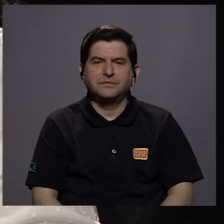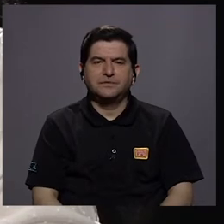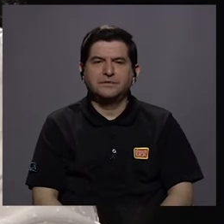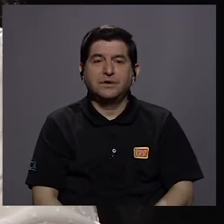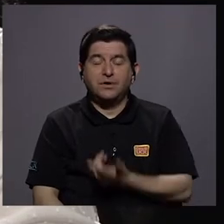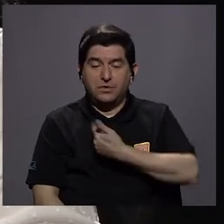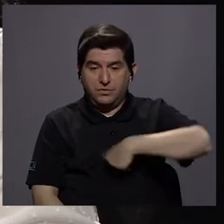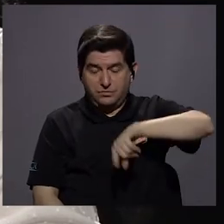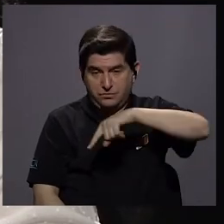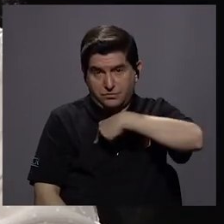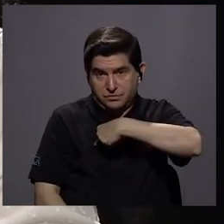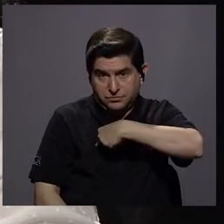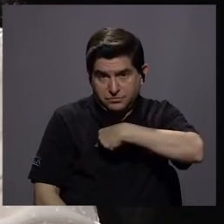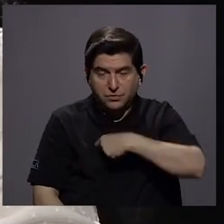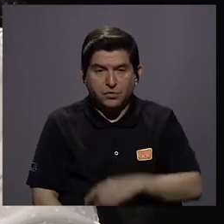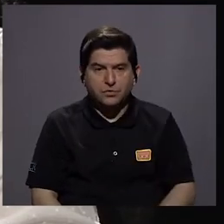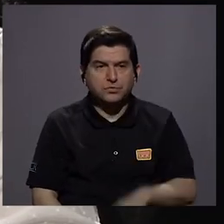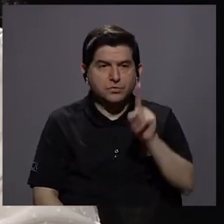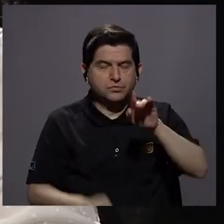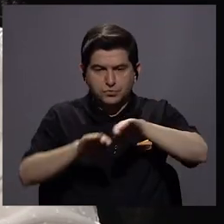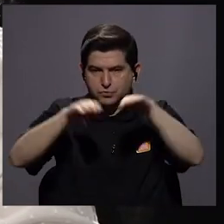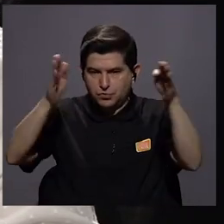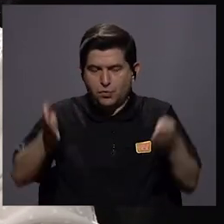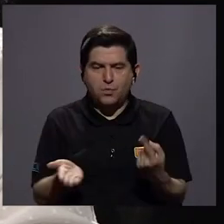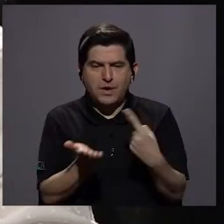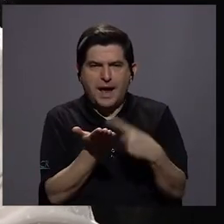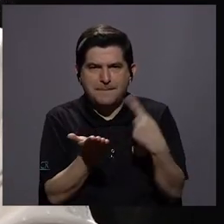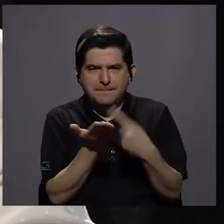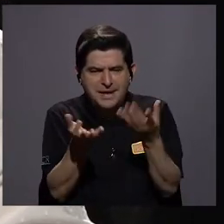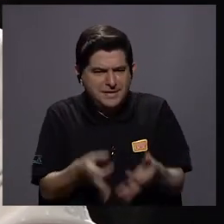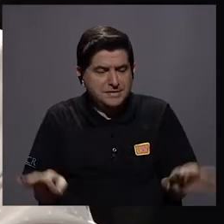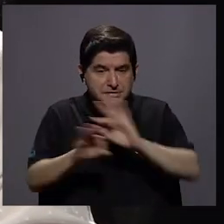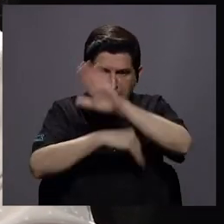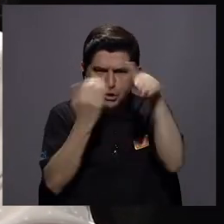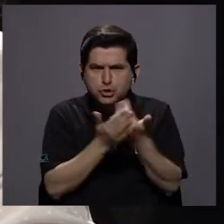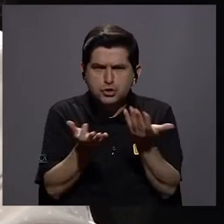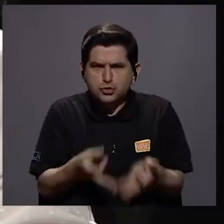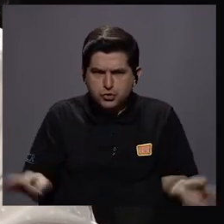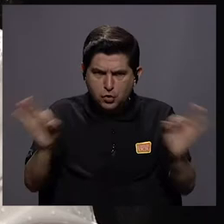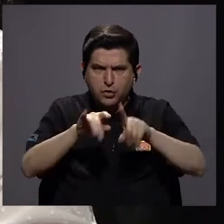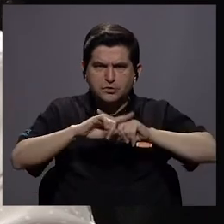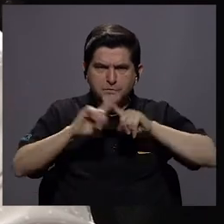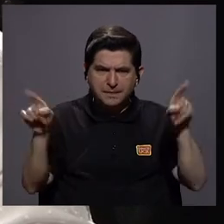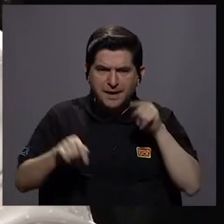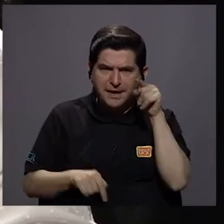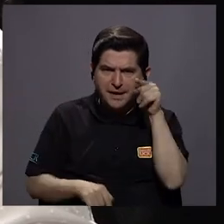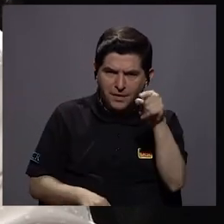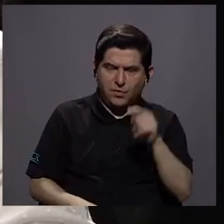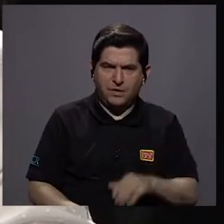estamos con una mesa redonda clave. Todas son muy importantes, pero es a donde